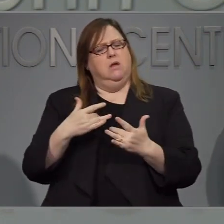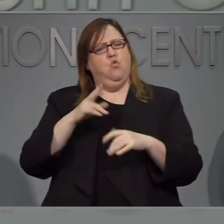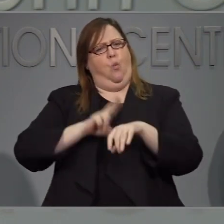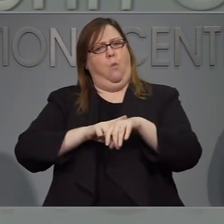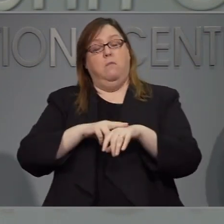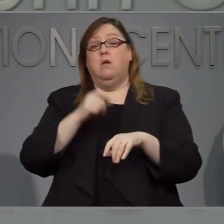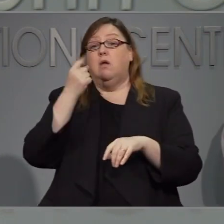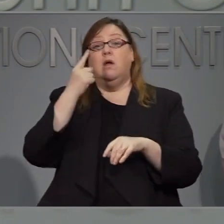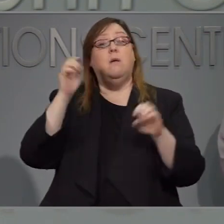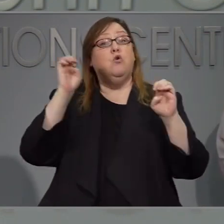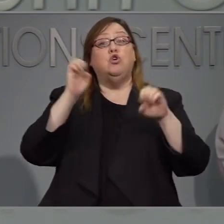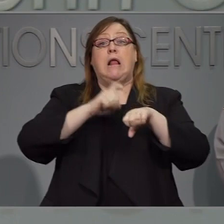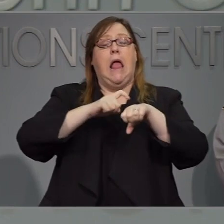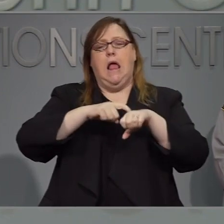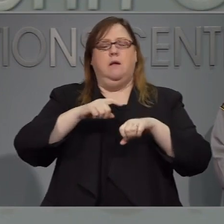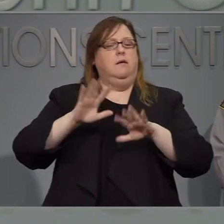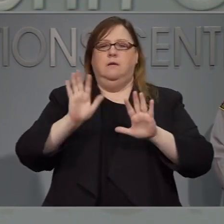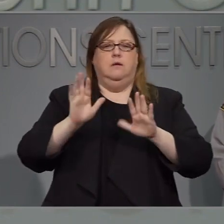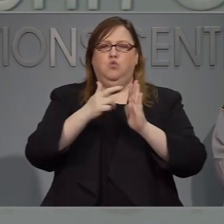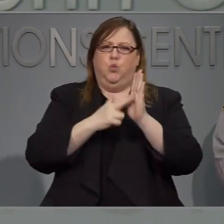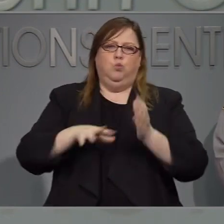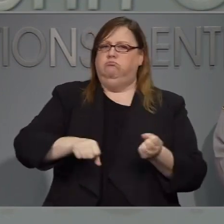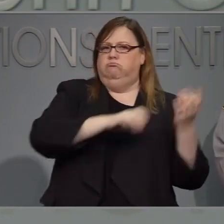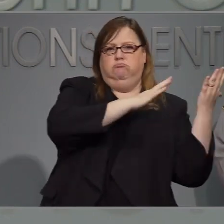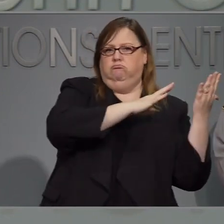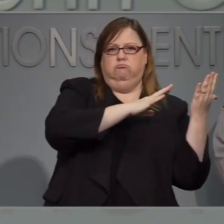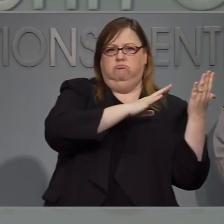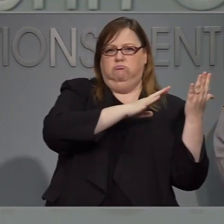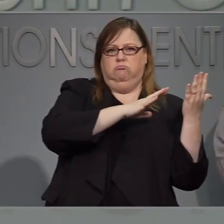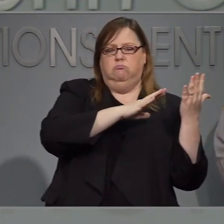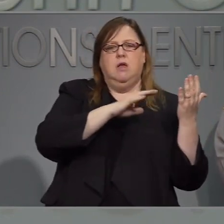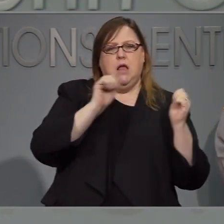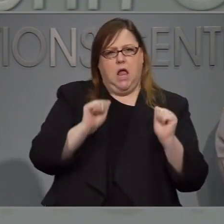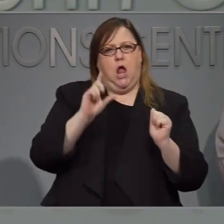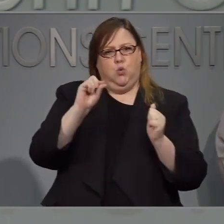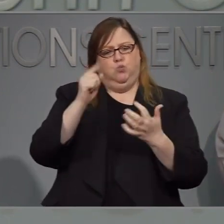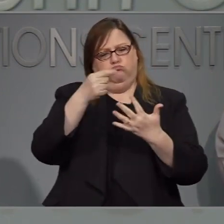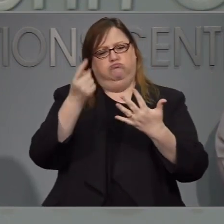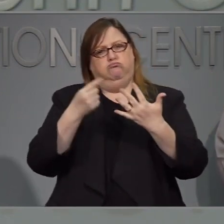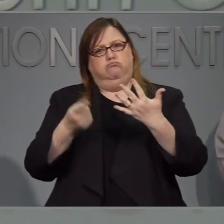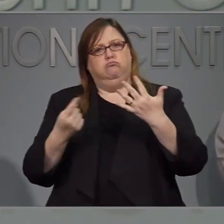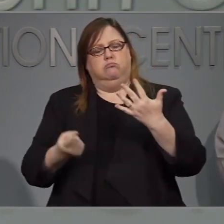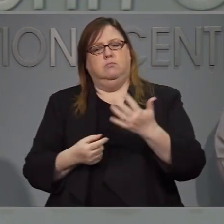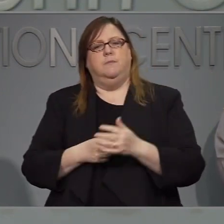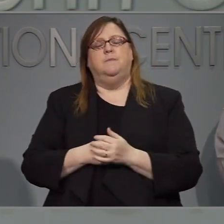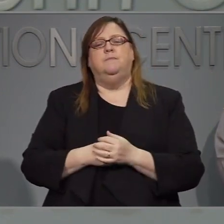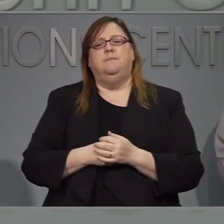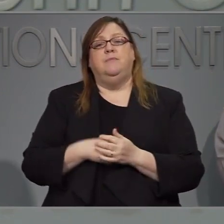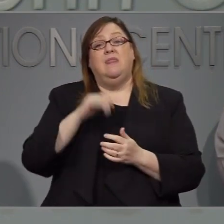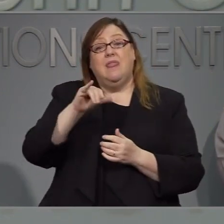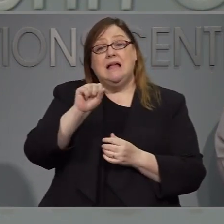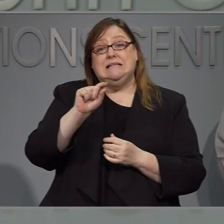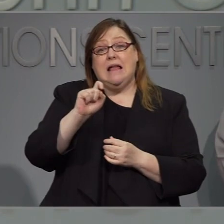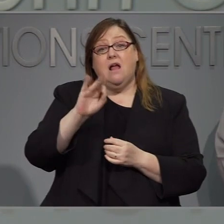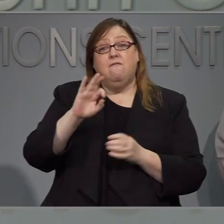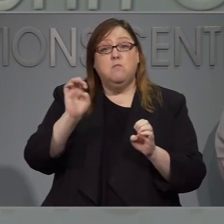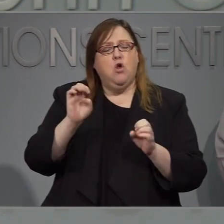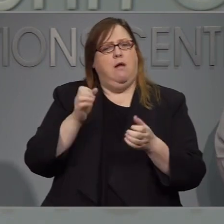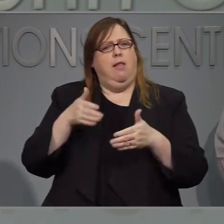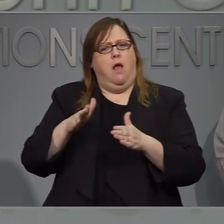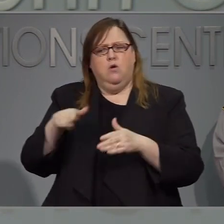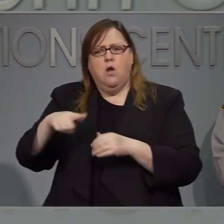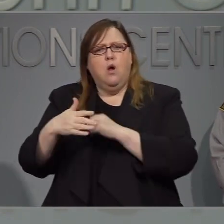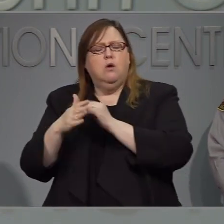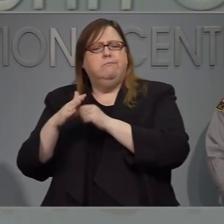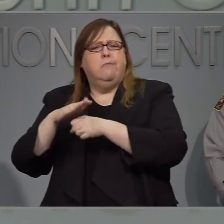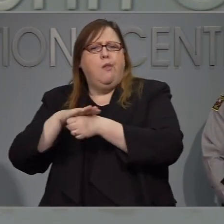podemos transportar transportar suministros que necesiten el en un estado de emergencia permite que los